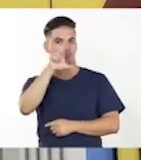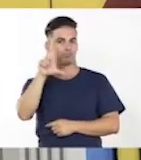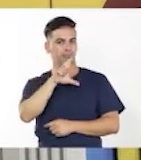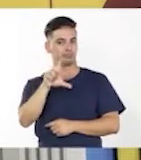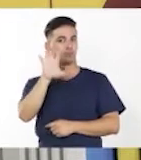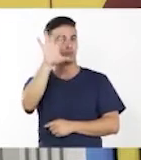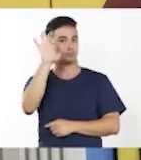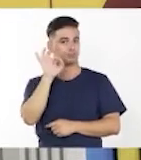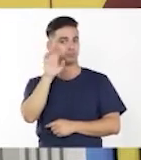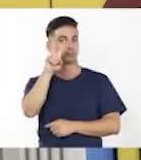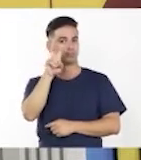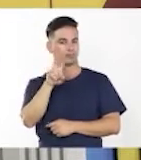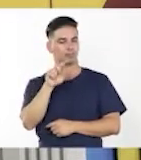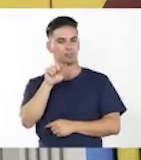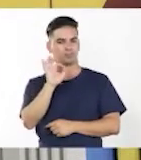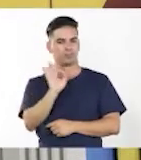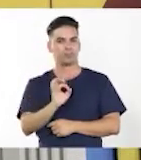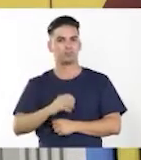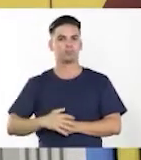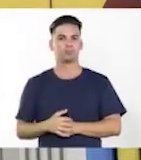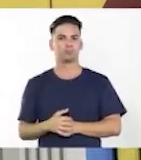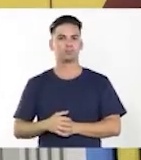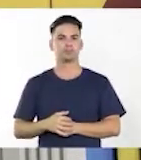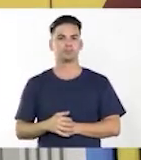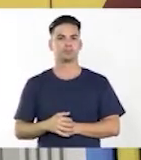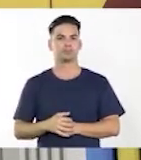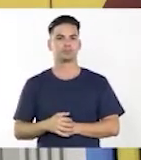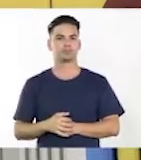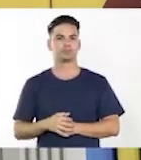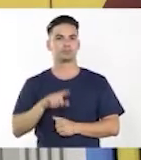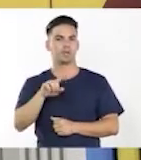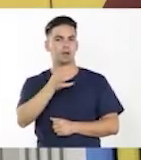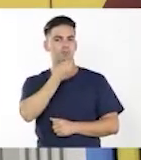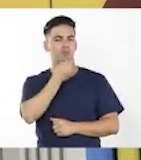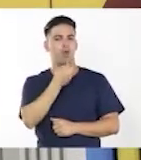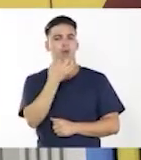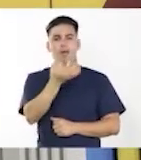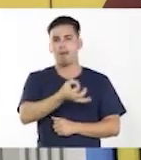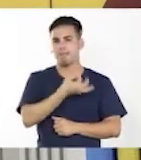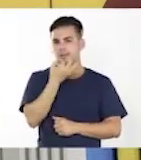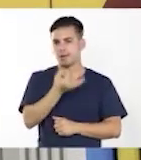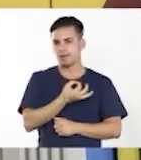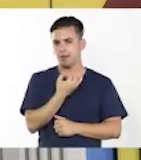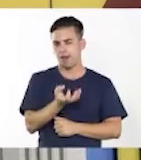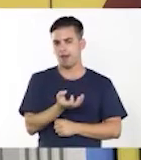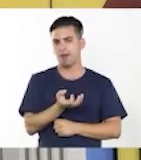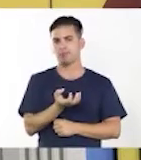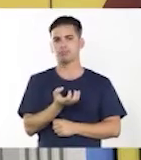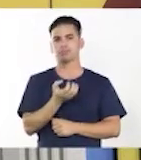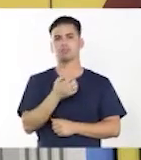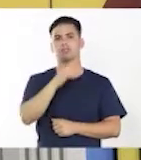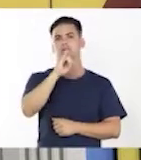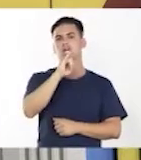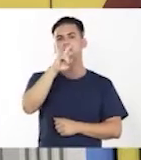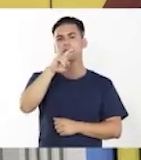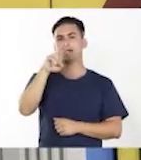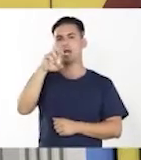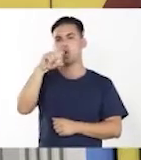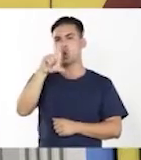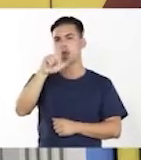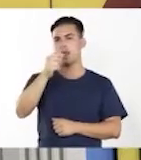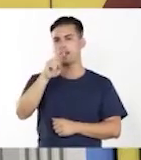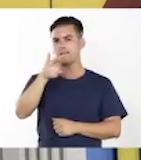párrafo. Y de la siguiente forma puede explicar qué irregularidad